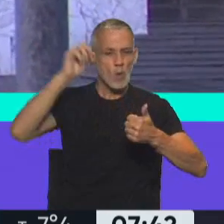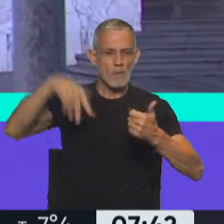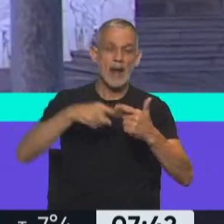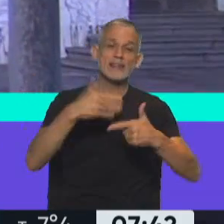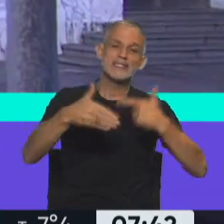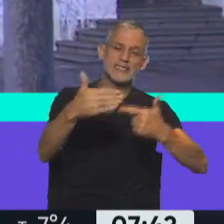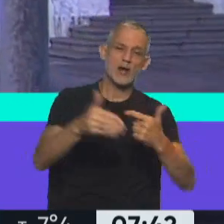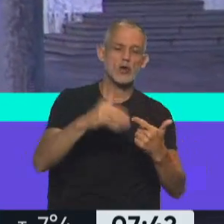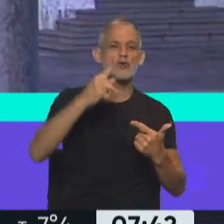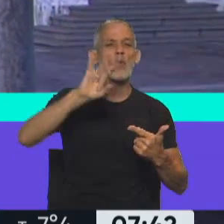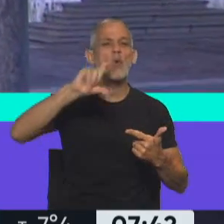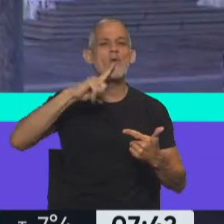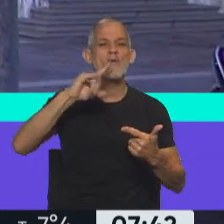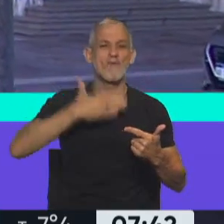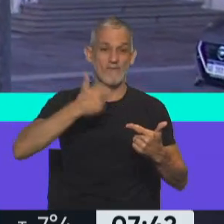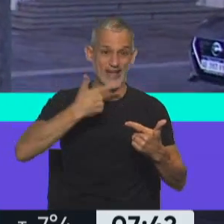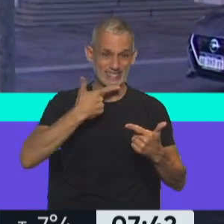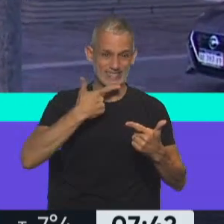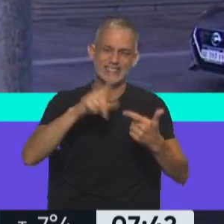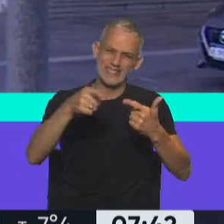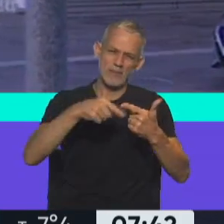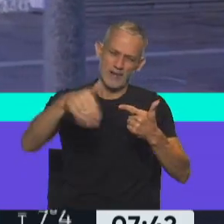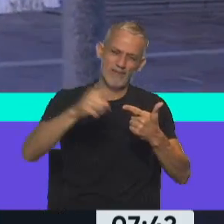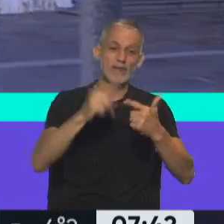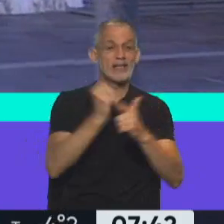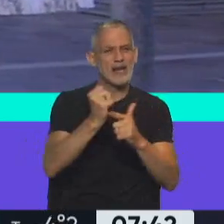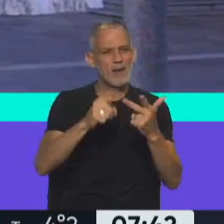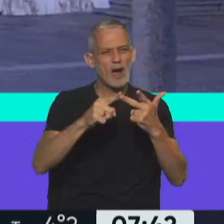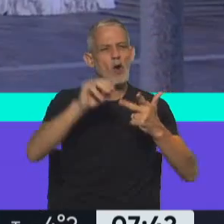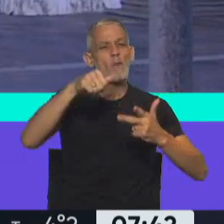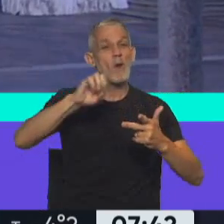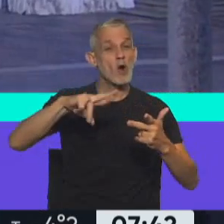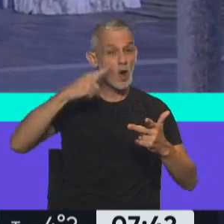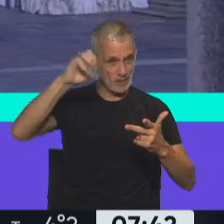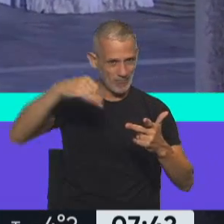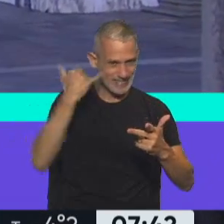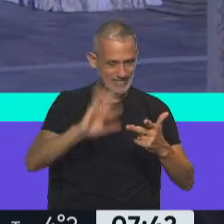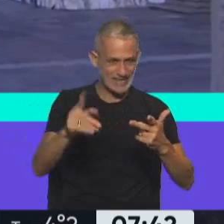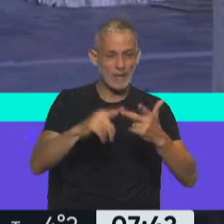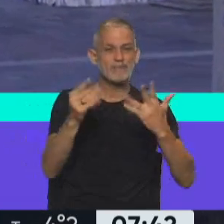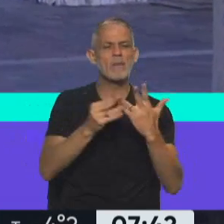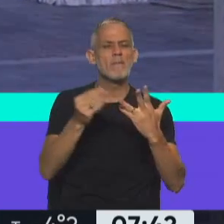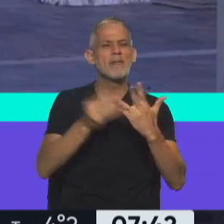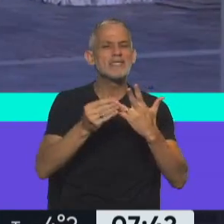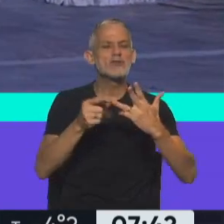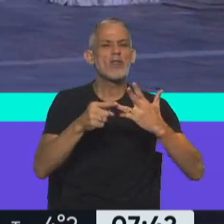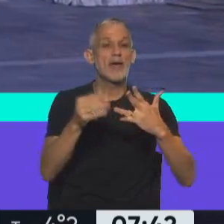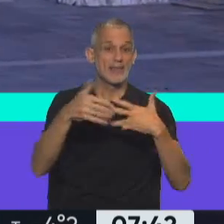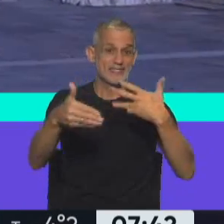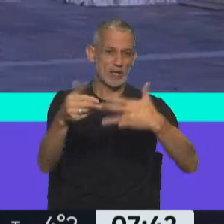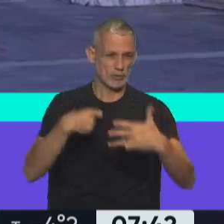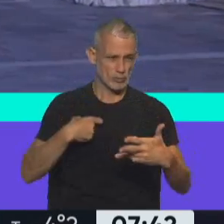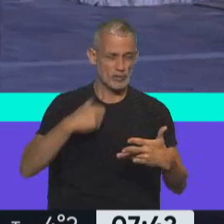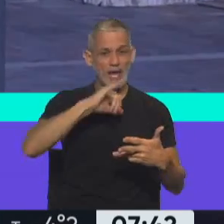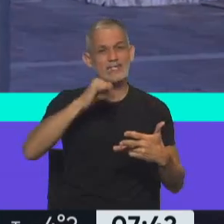Desarrollo, Matías Culfas, que estará llegando ya en próximo, el de Trabajo, Claudio Moroni, ya está aquí en Casa de Gobierno, el Ministro de Desarrollo Social, Juan